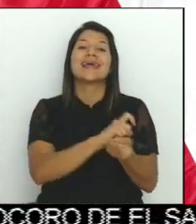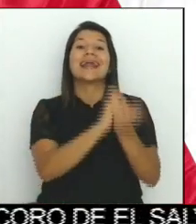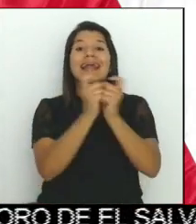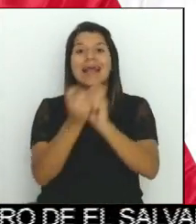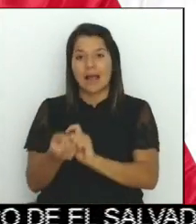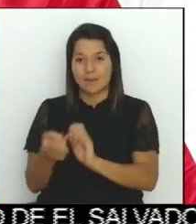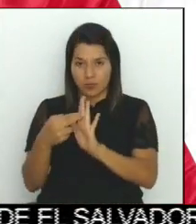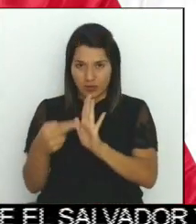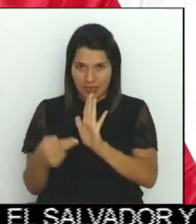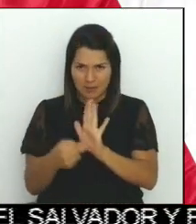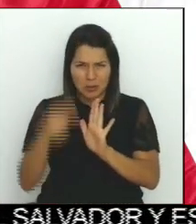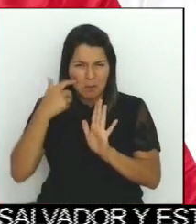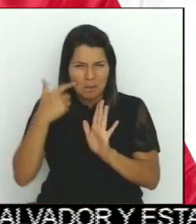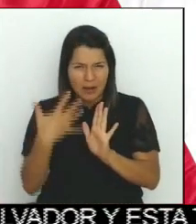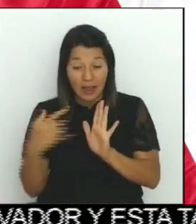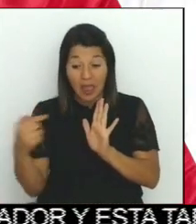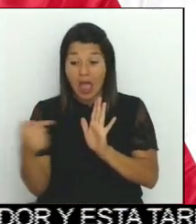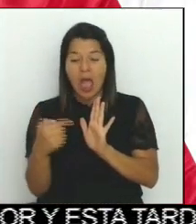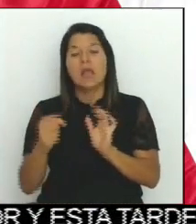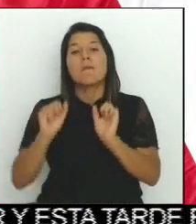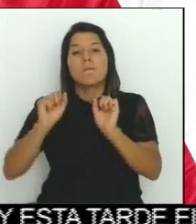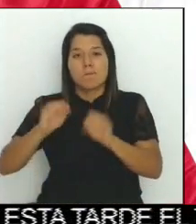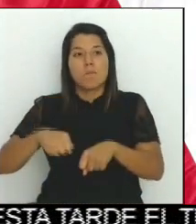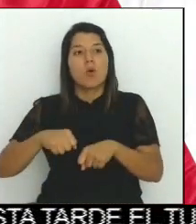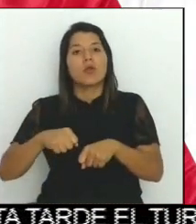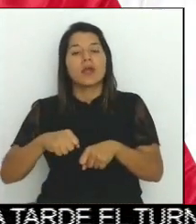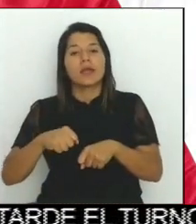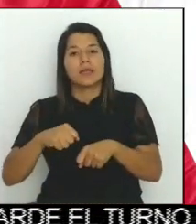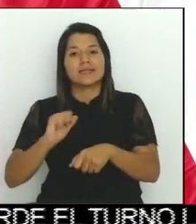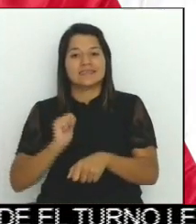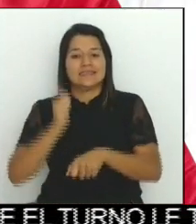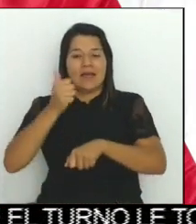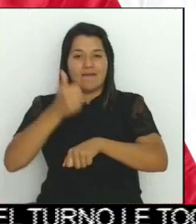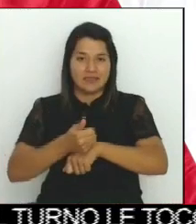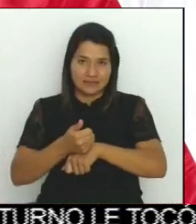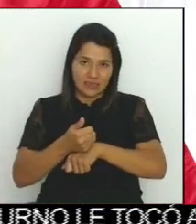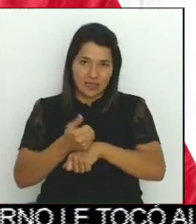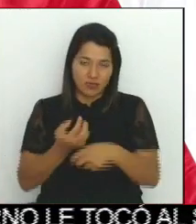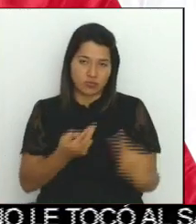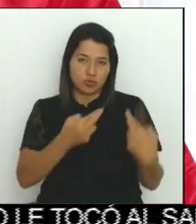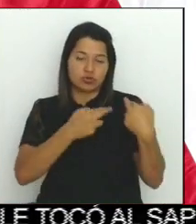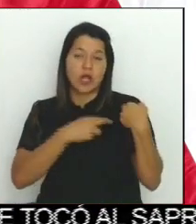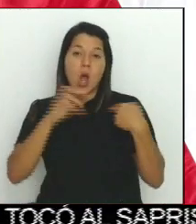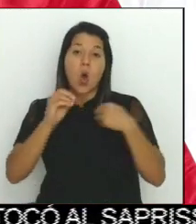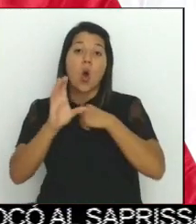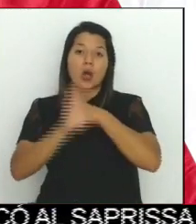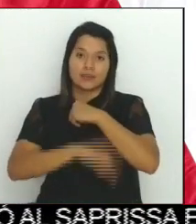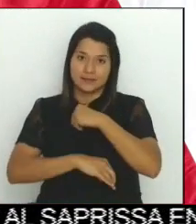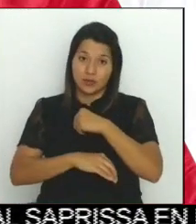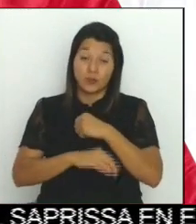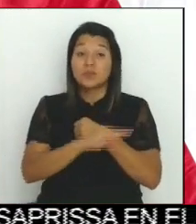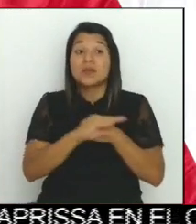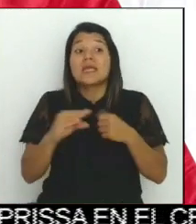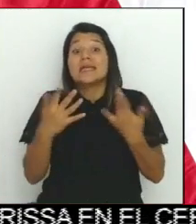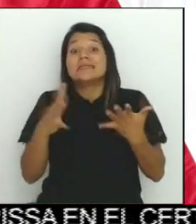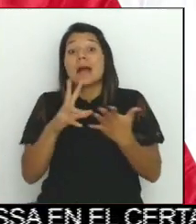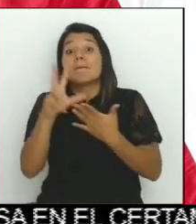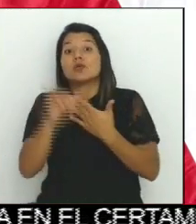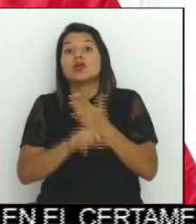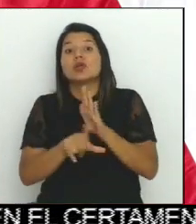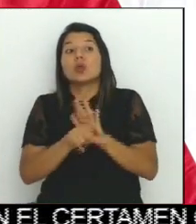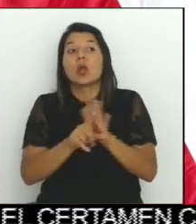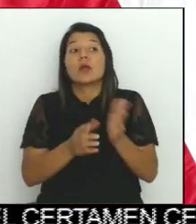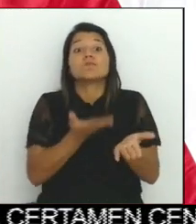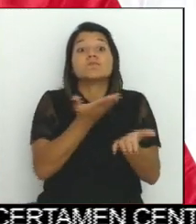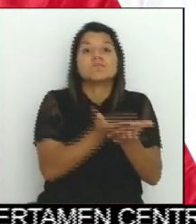mientras avanza un proyecto de ley que ya fue dictaminado en la Asamblea Legislativa y está para votación del